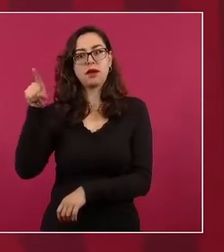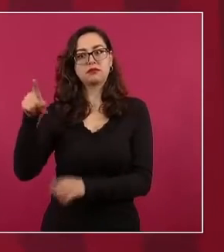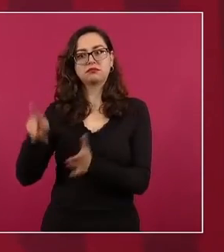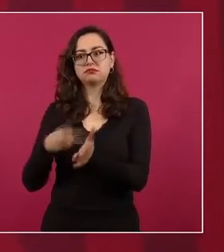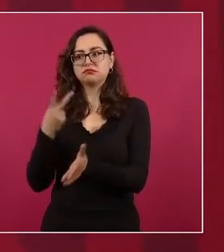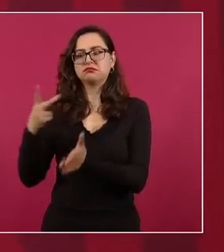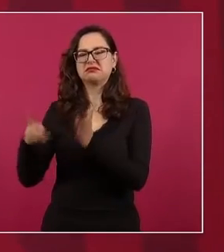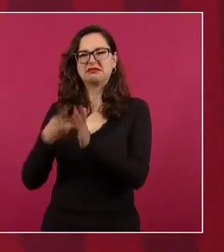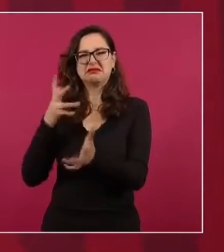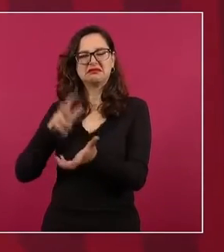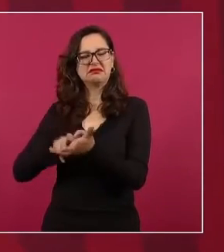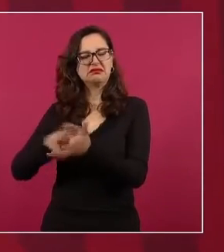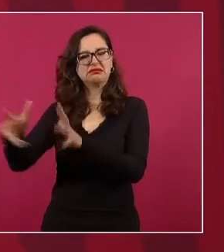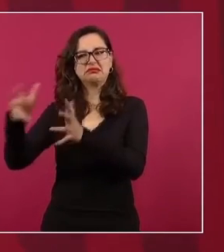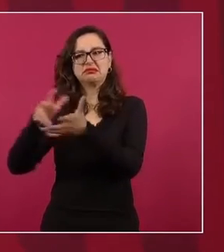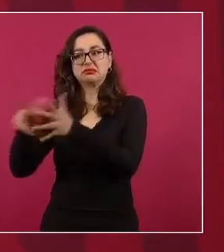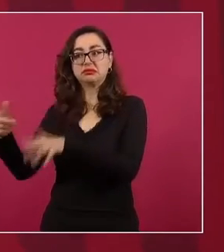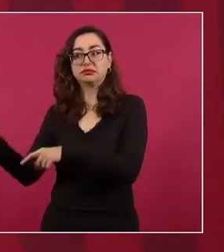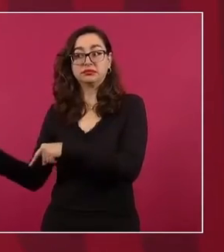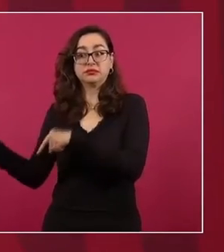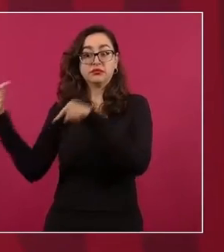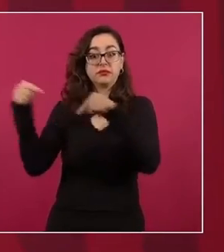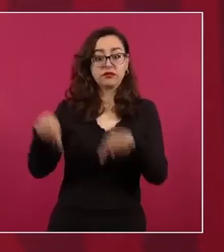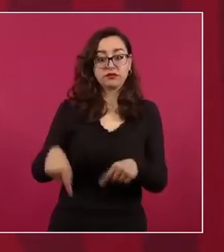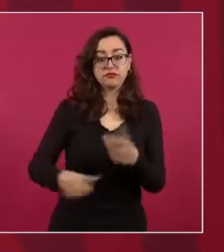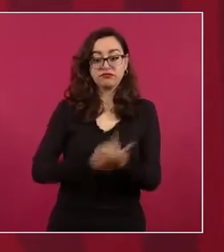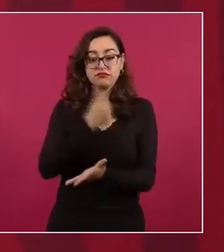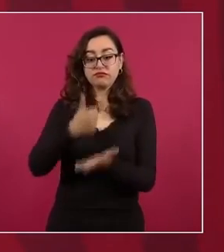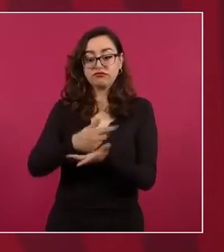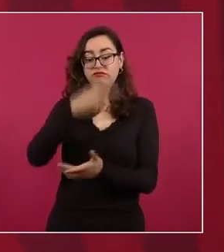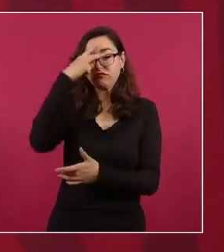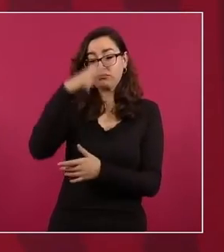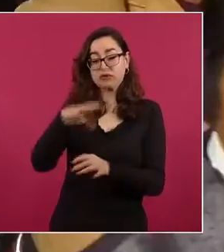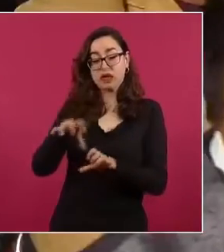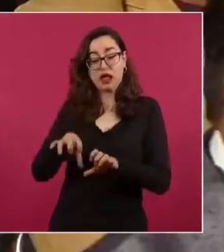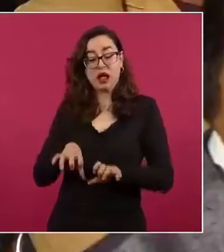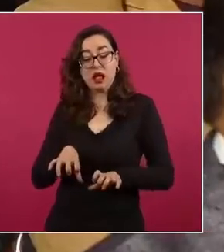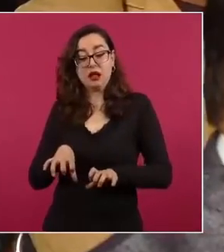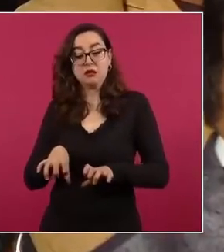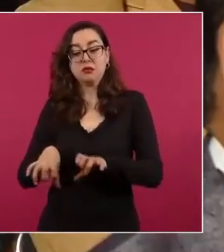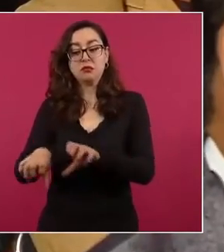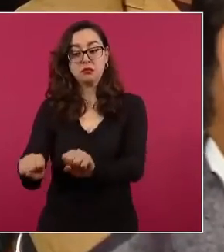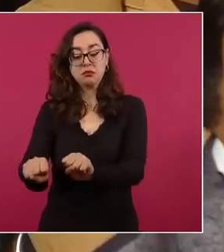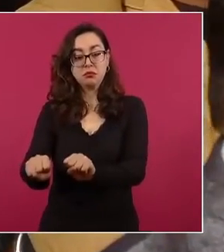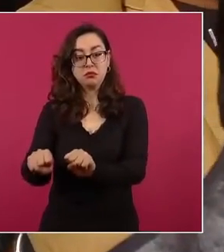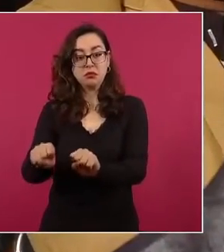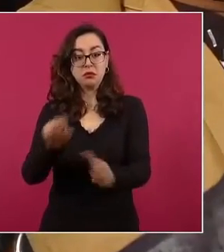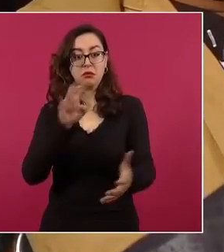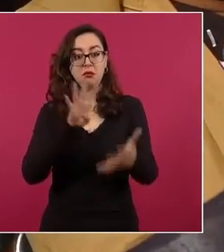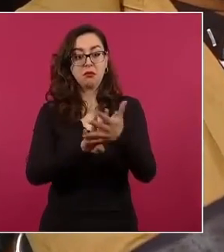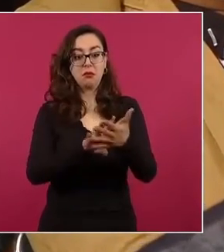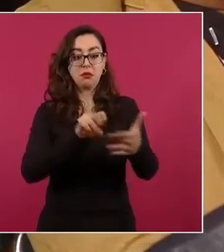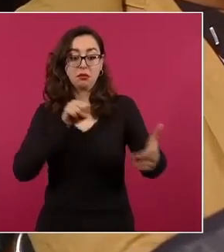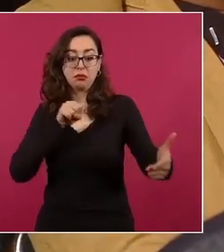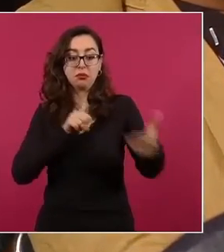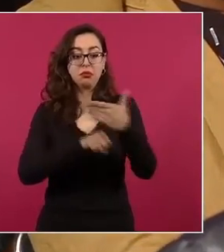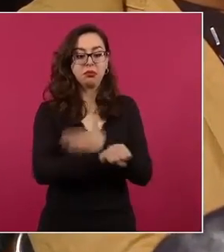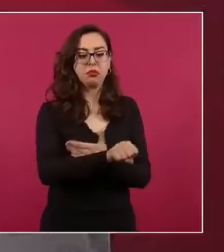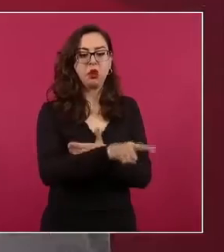y ya en la madrugada el juez